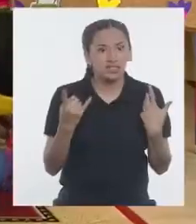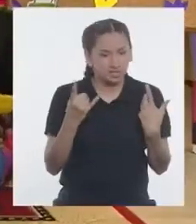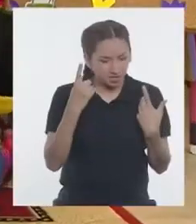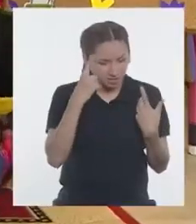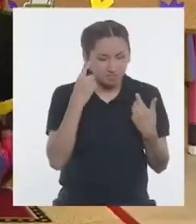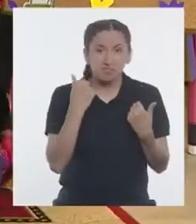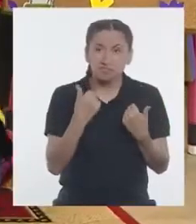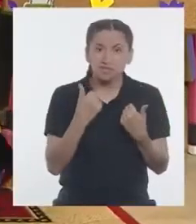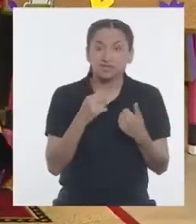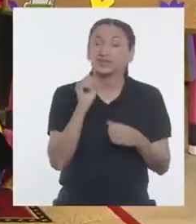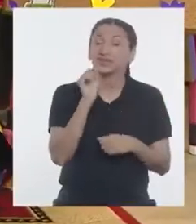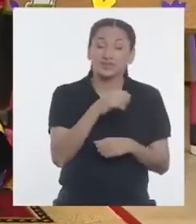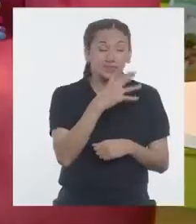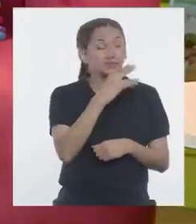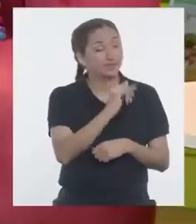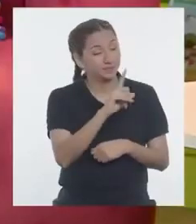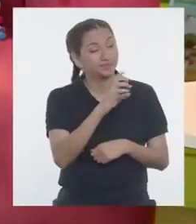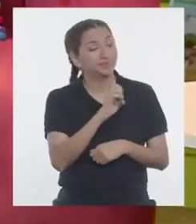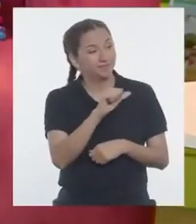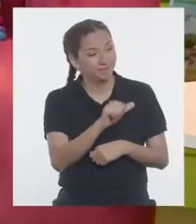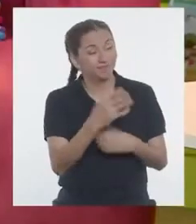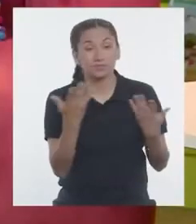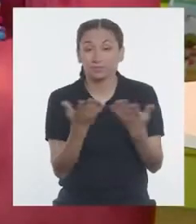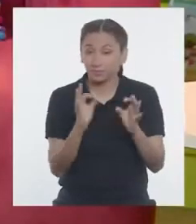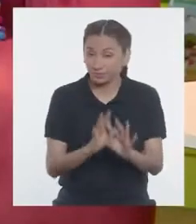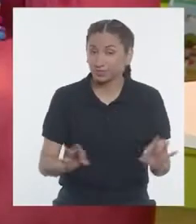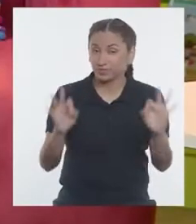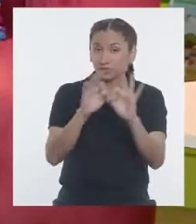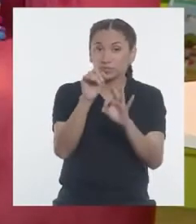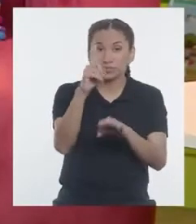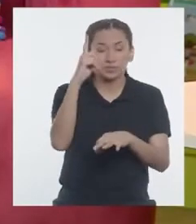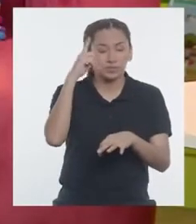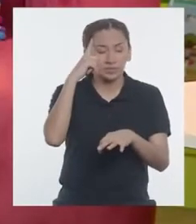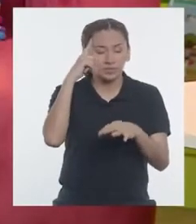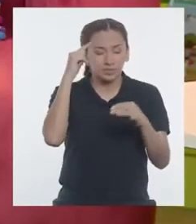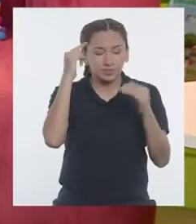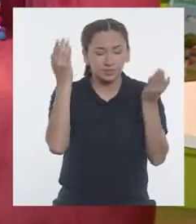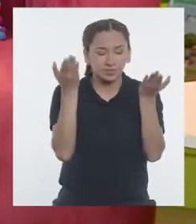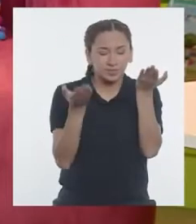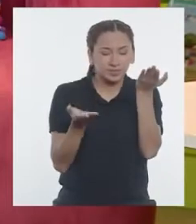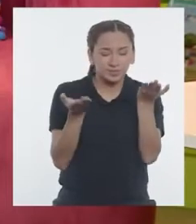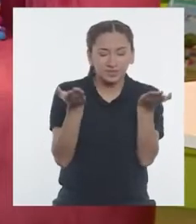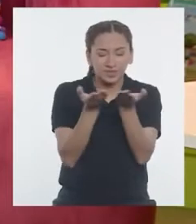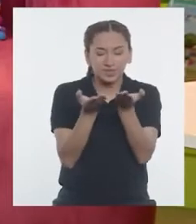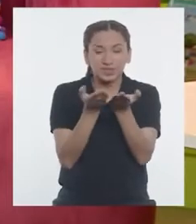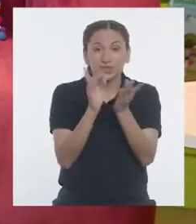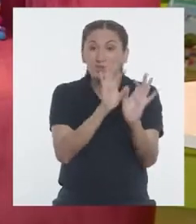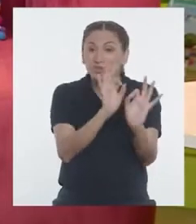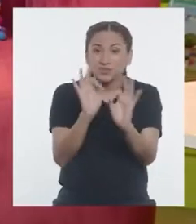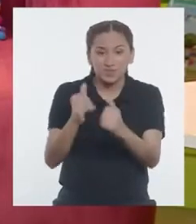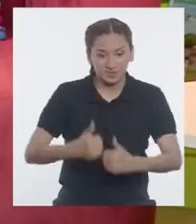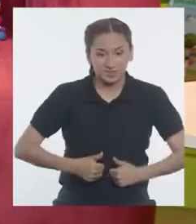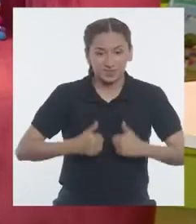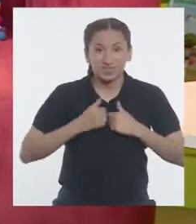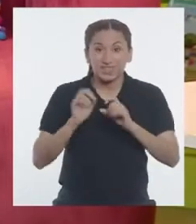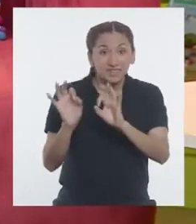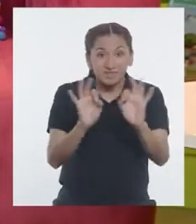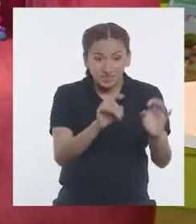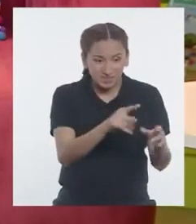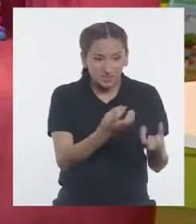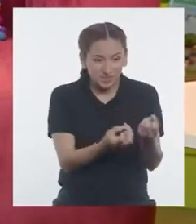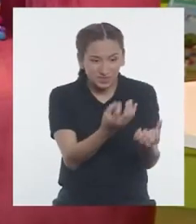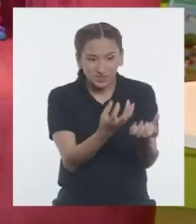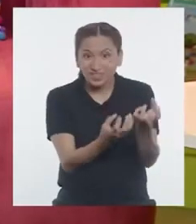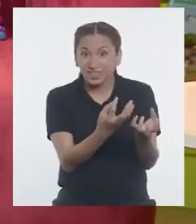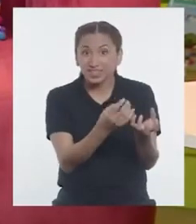Así es, Lea. Es muy importante mantener el equilibrio en nuestras vidas. Así como lo logró Fueguito.